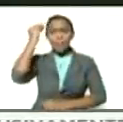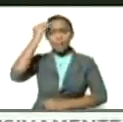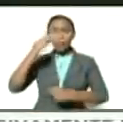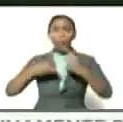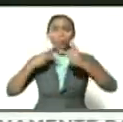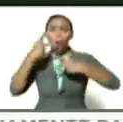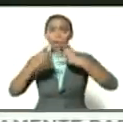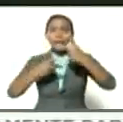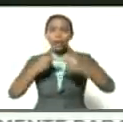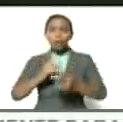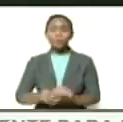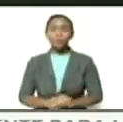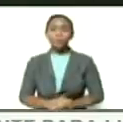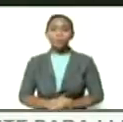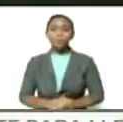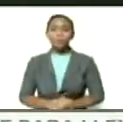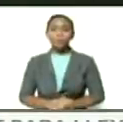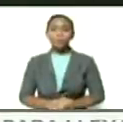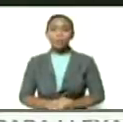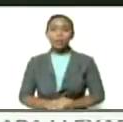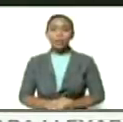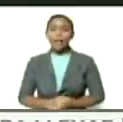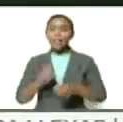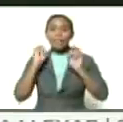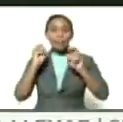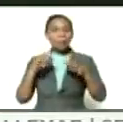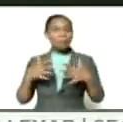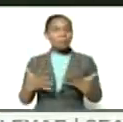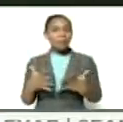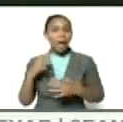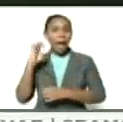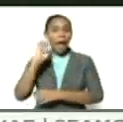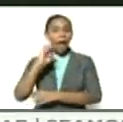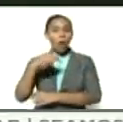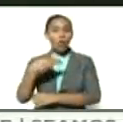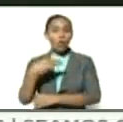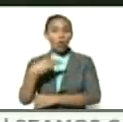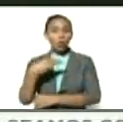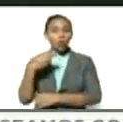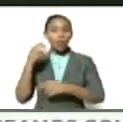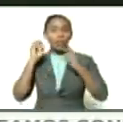político con la influencia del eurocentrismo